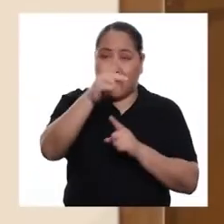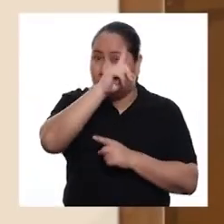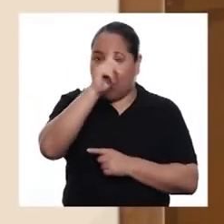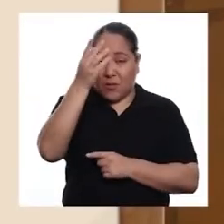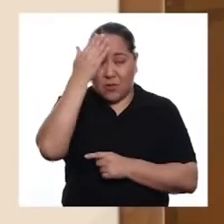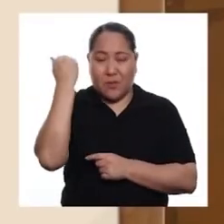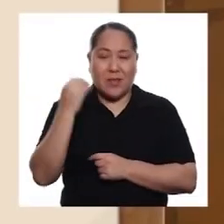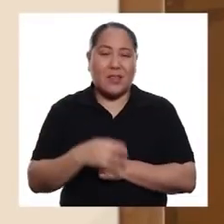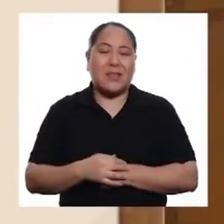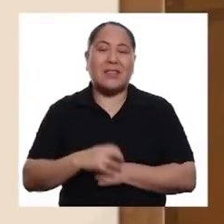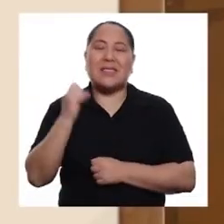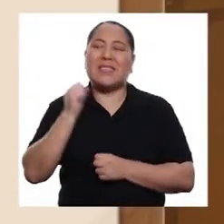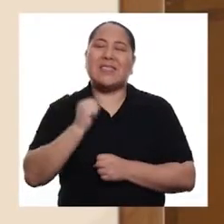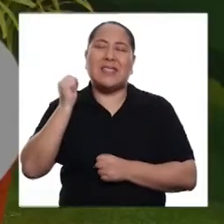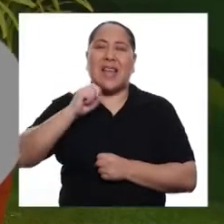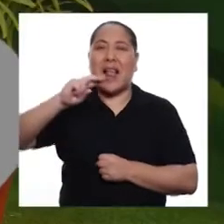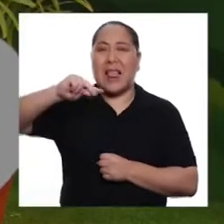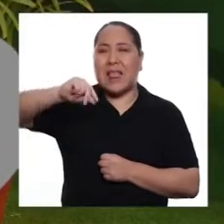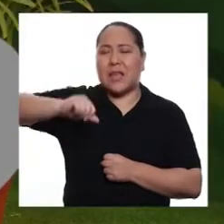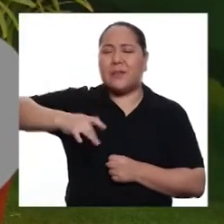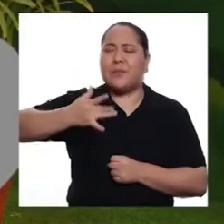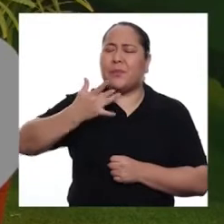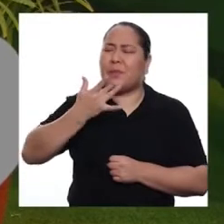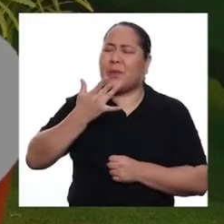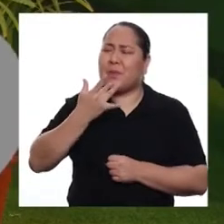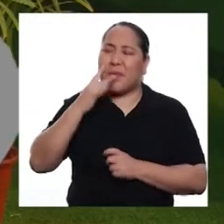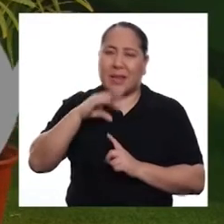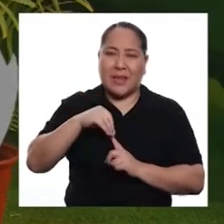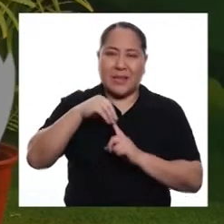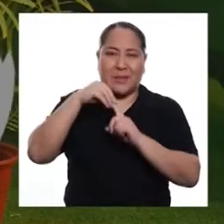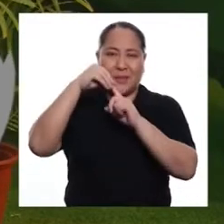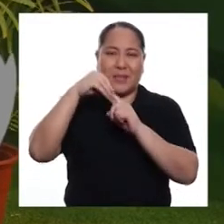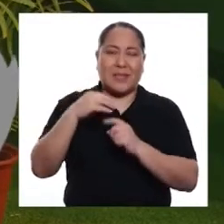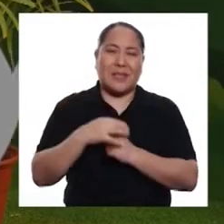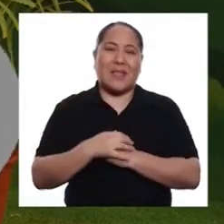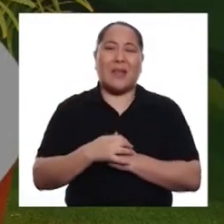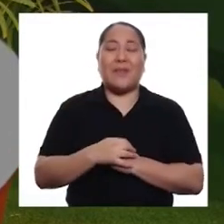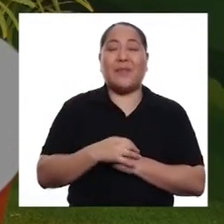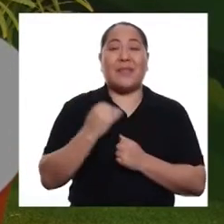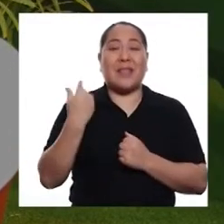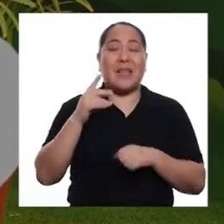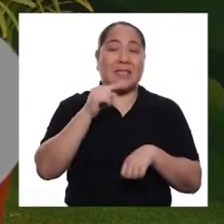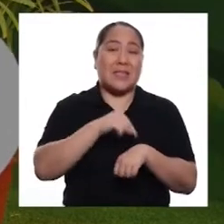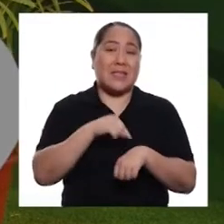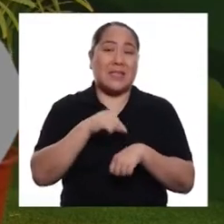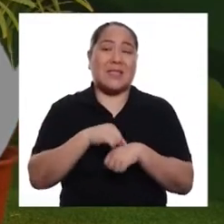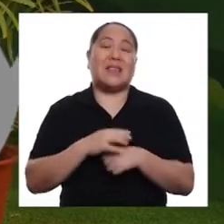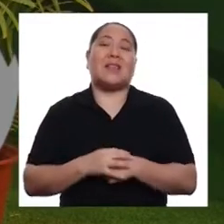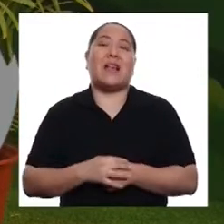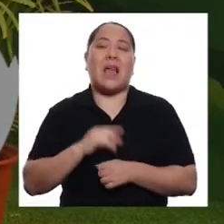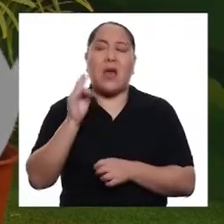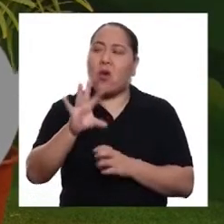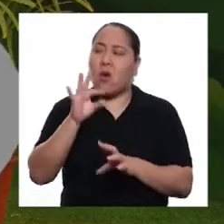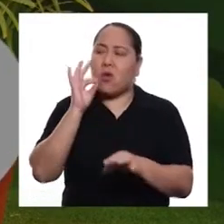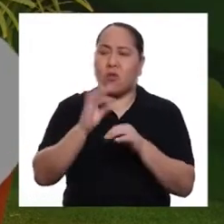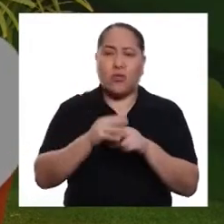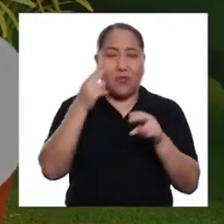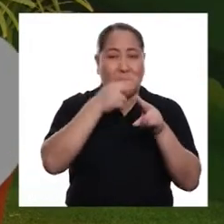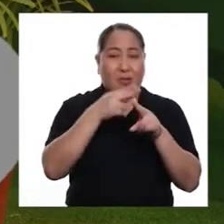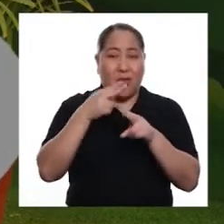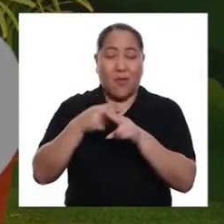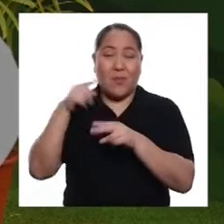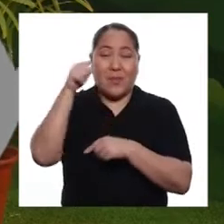parte final de la lista. ¡Así es! El limón le da un sabor especial. Ha llegado el momento de